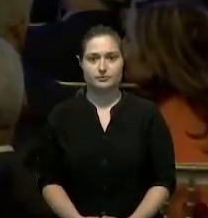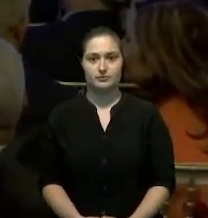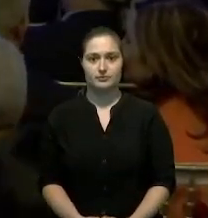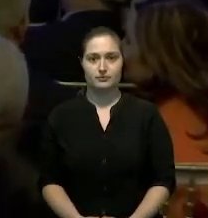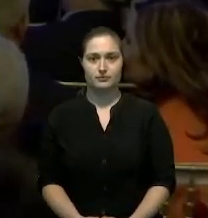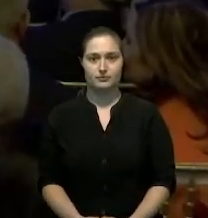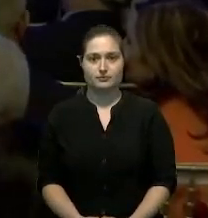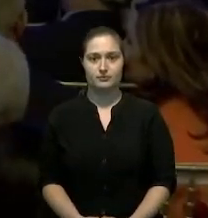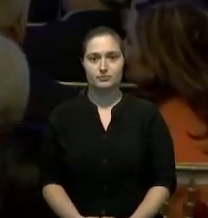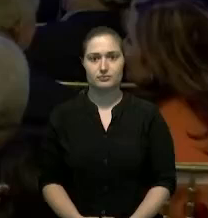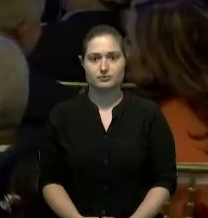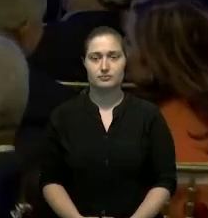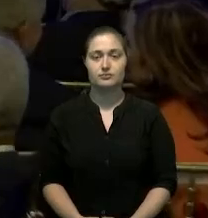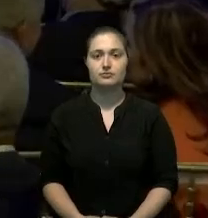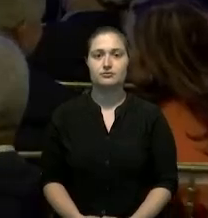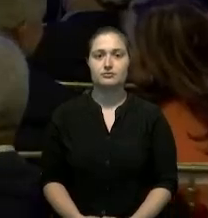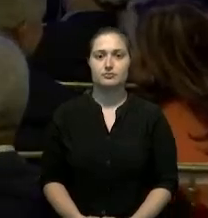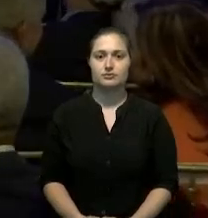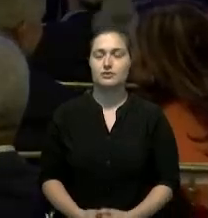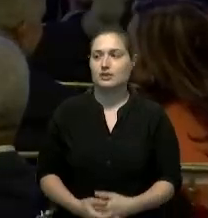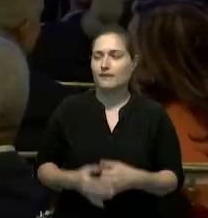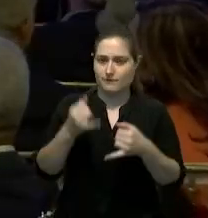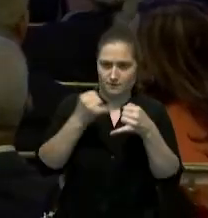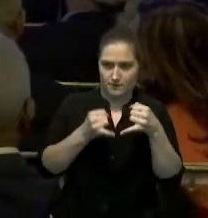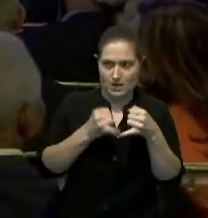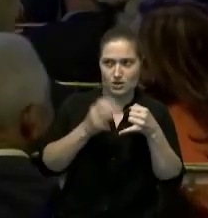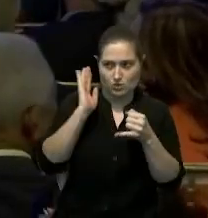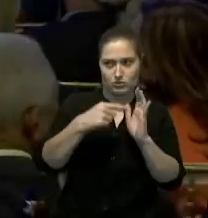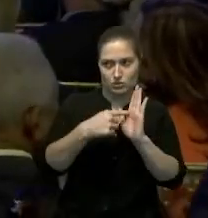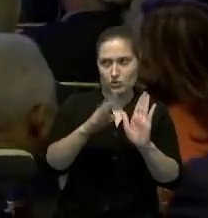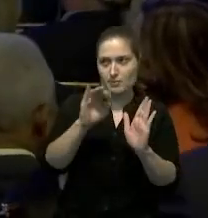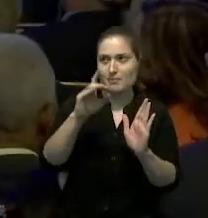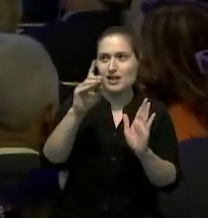voy a presentar al final la carta de invitación de hoy